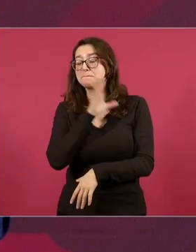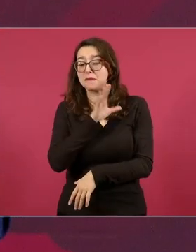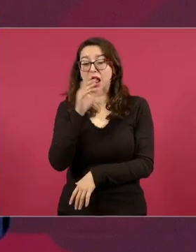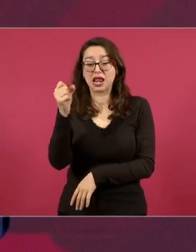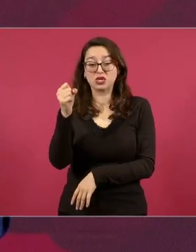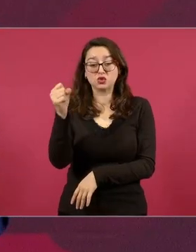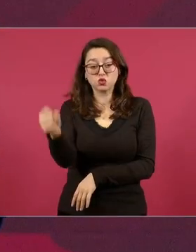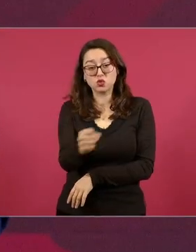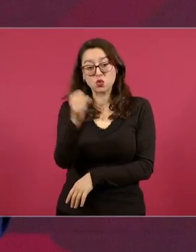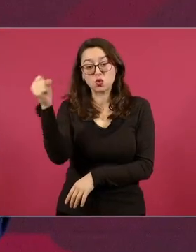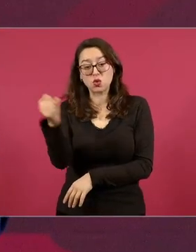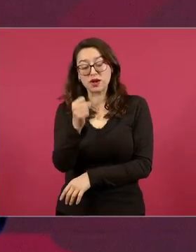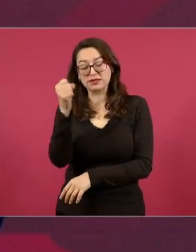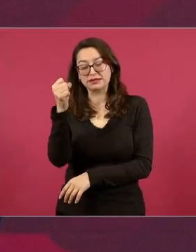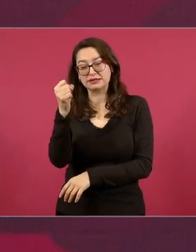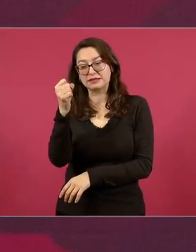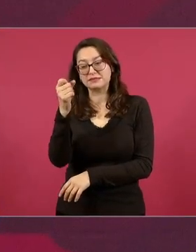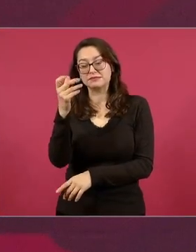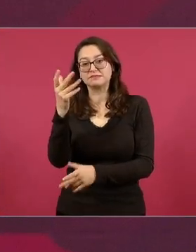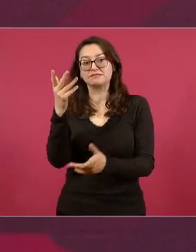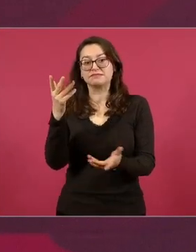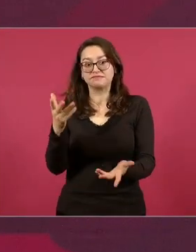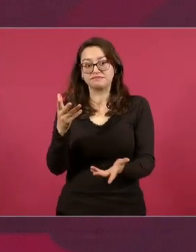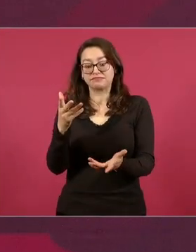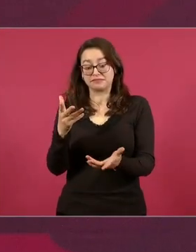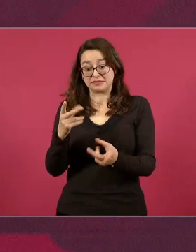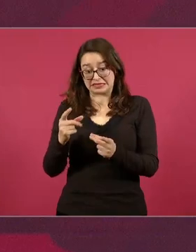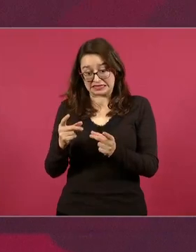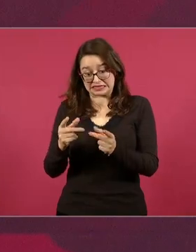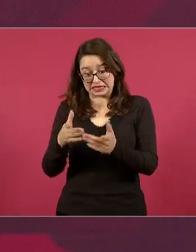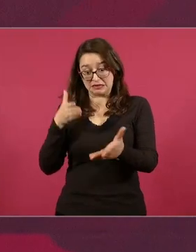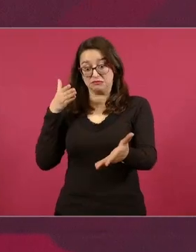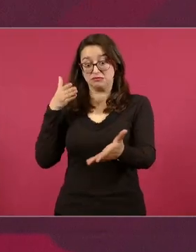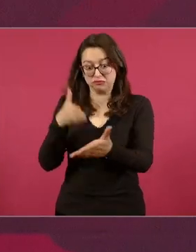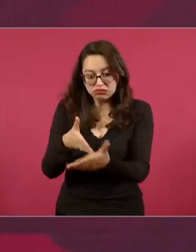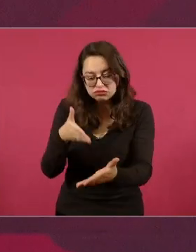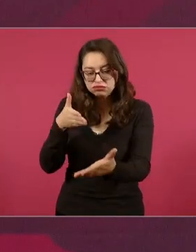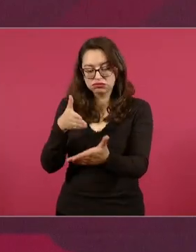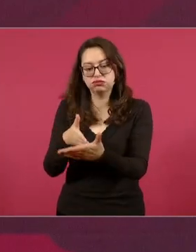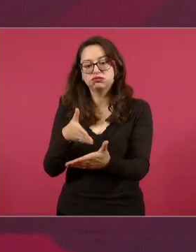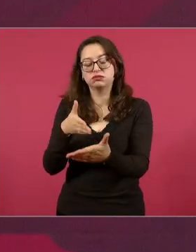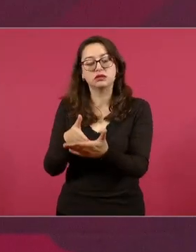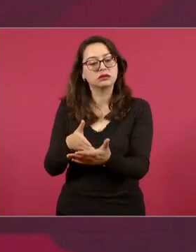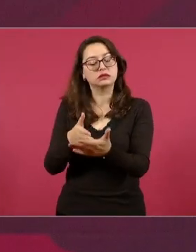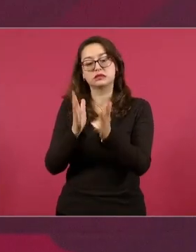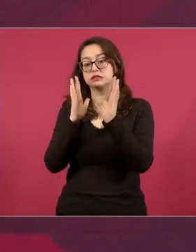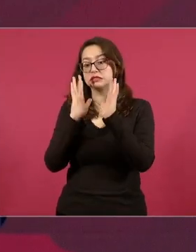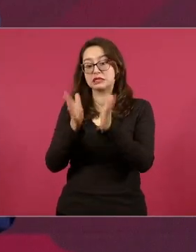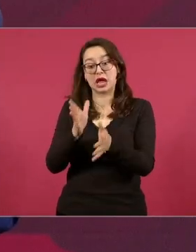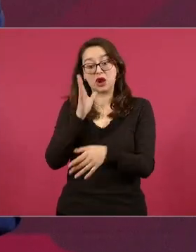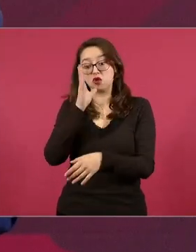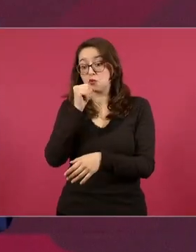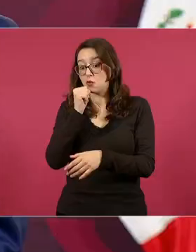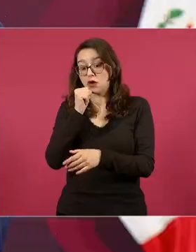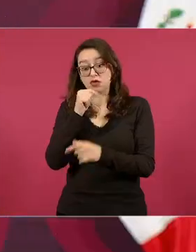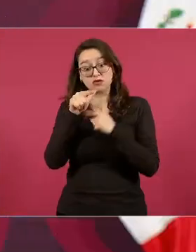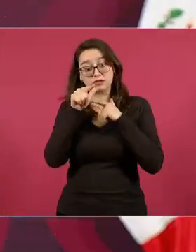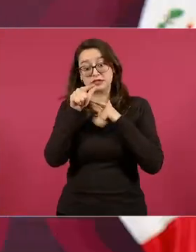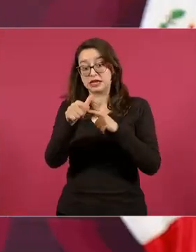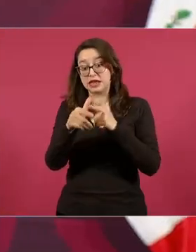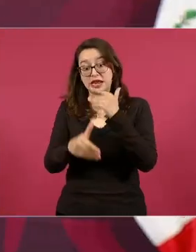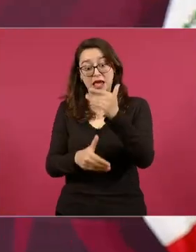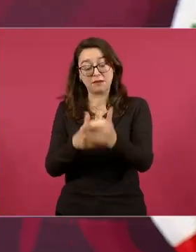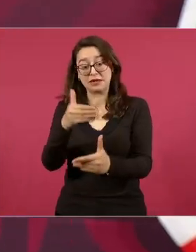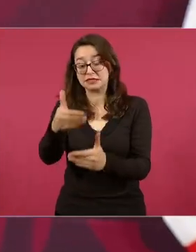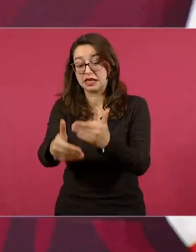nos impide seguir adelante y regresan los